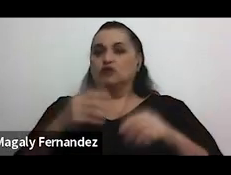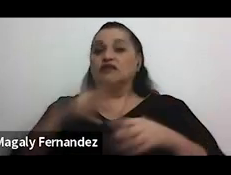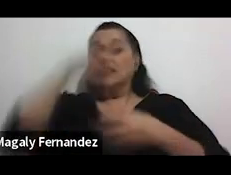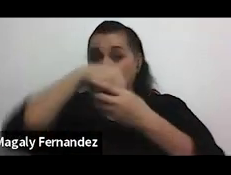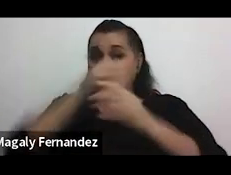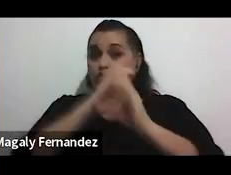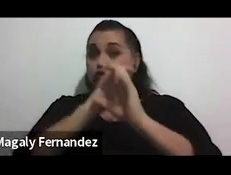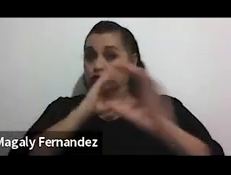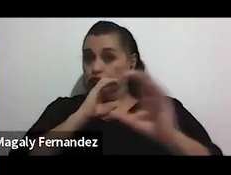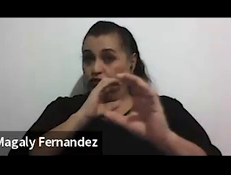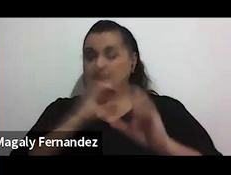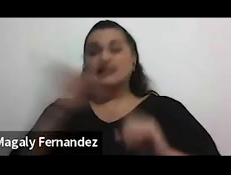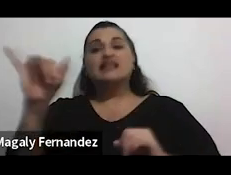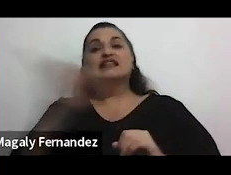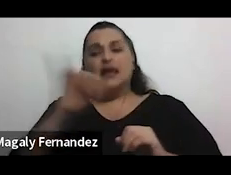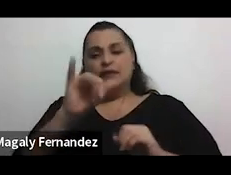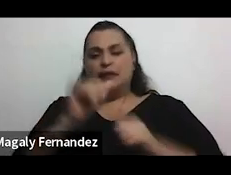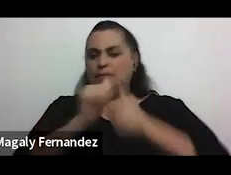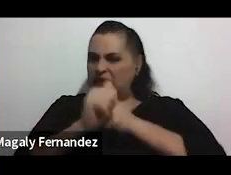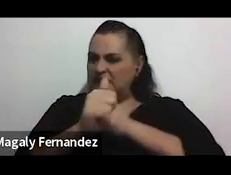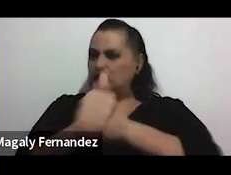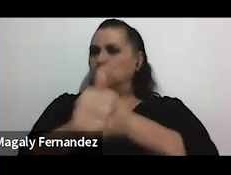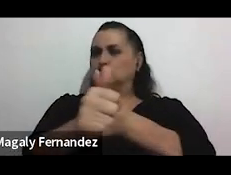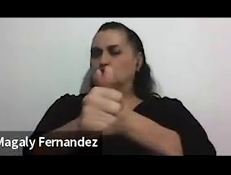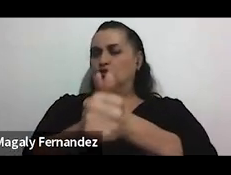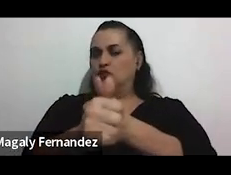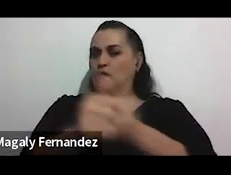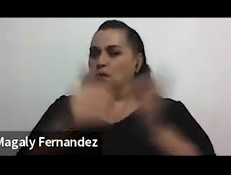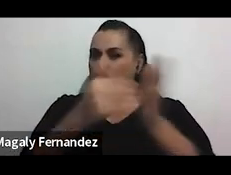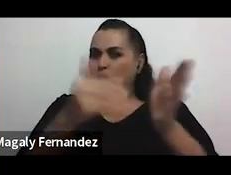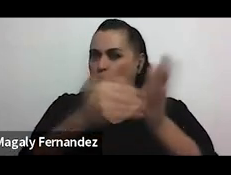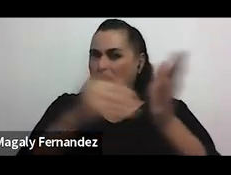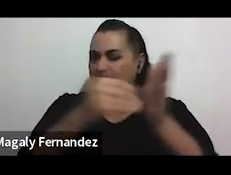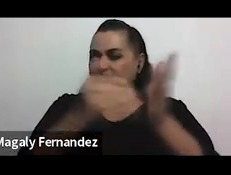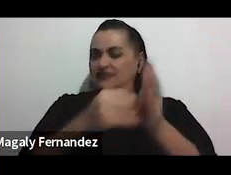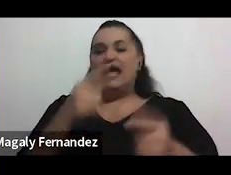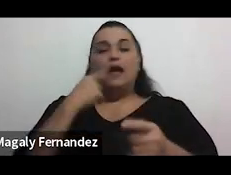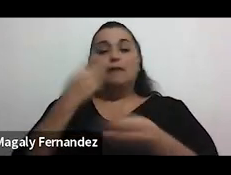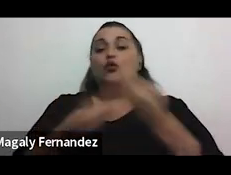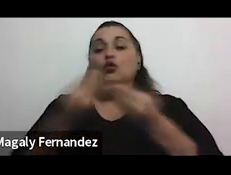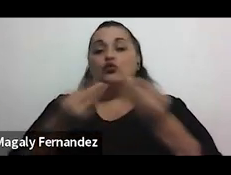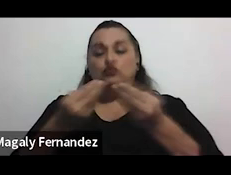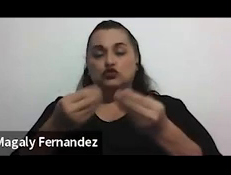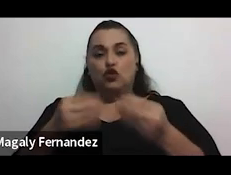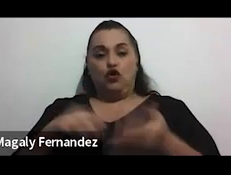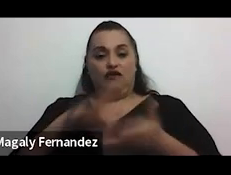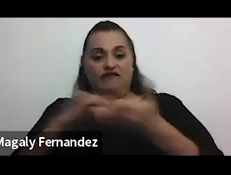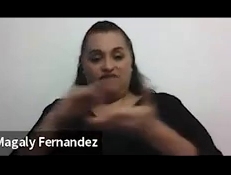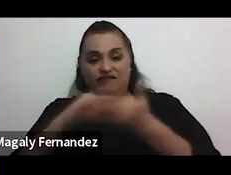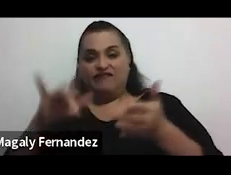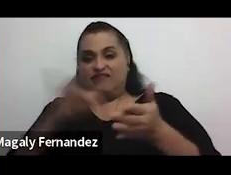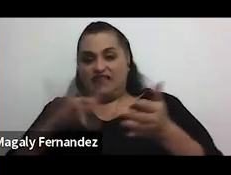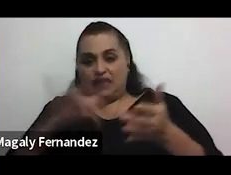y también la persecución o acorrolamiento y la producción de material audiovisual, es decir, cuando se hace algún video o